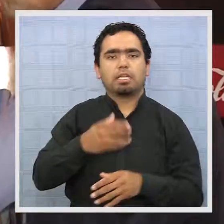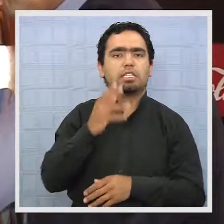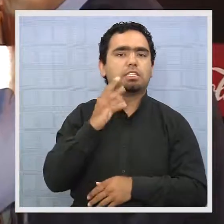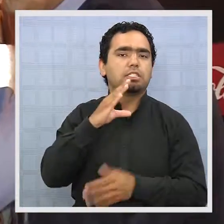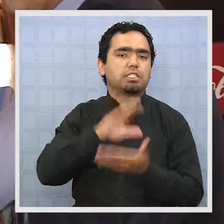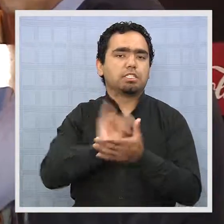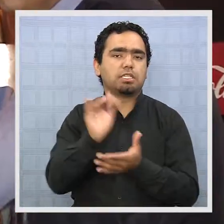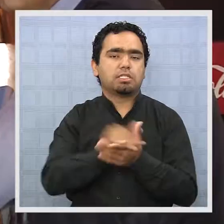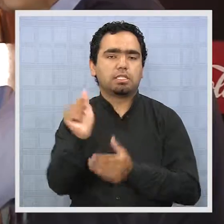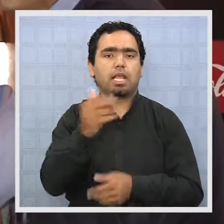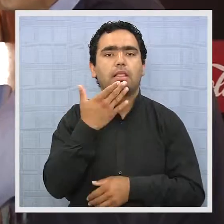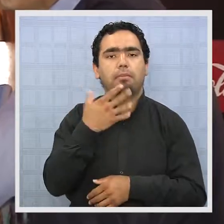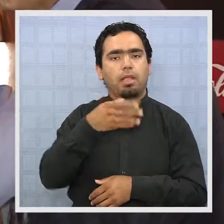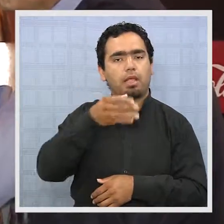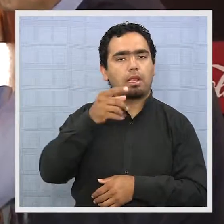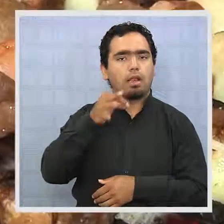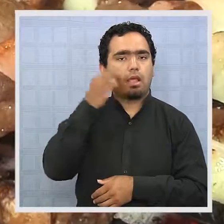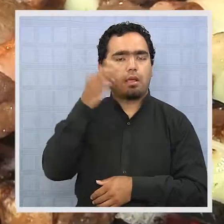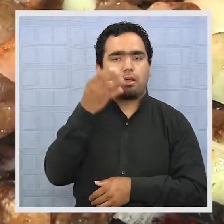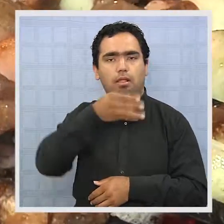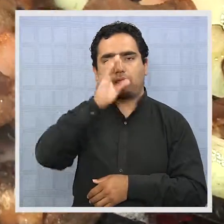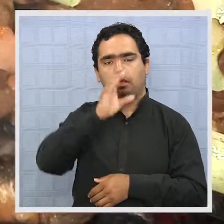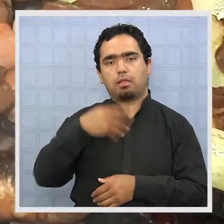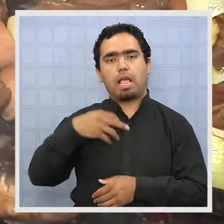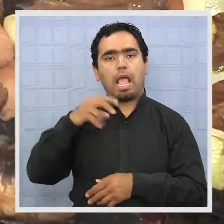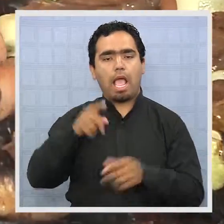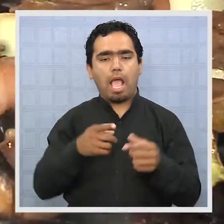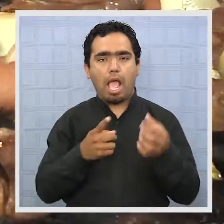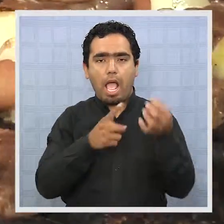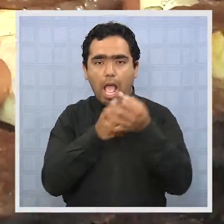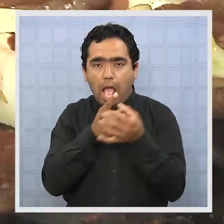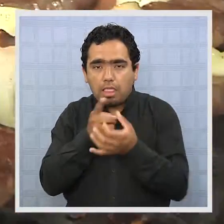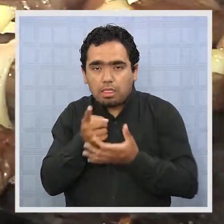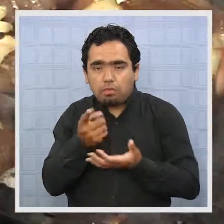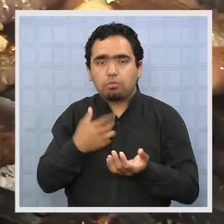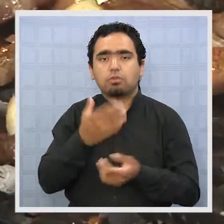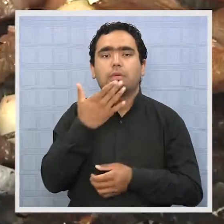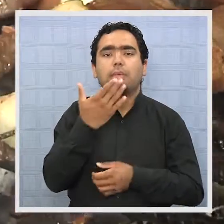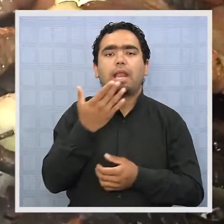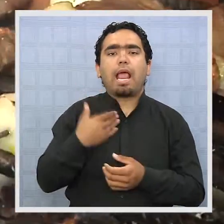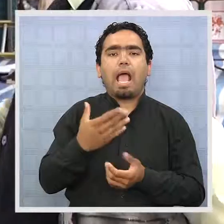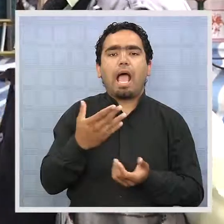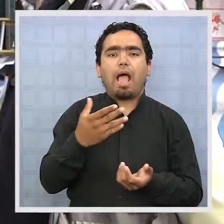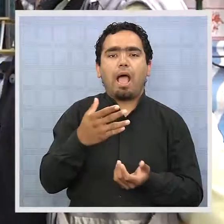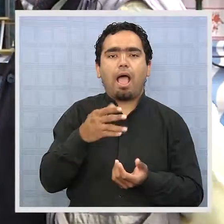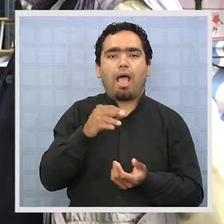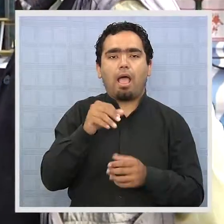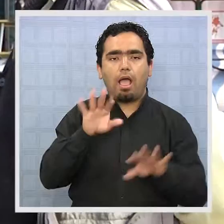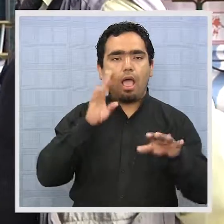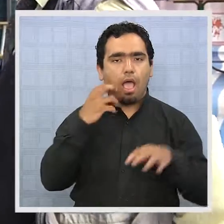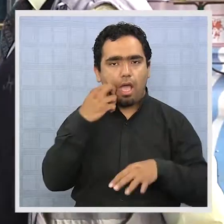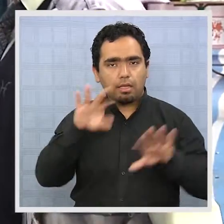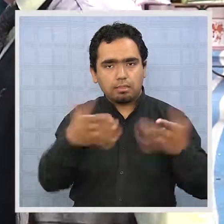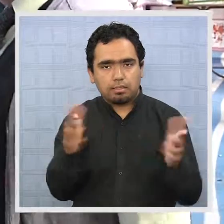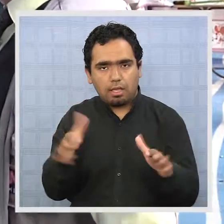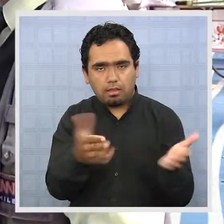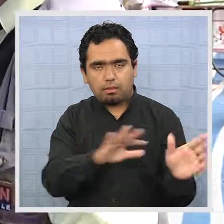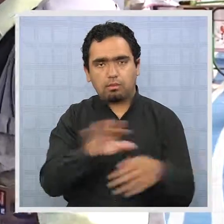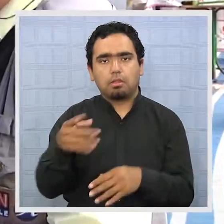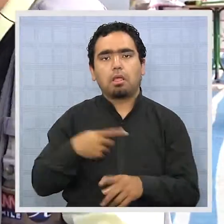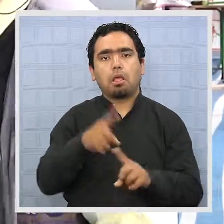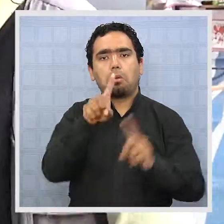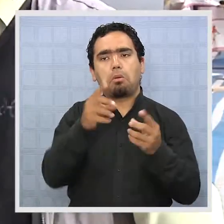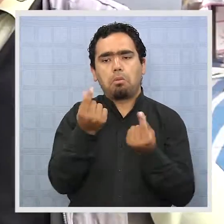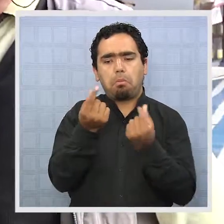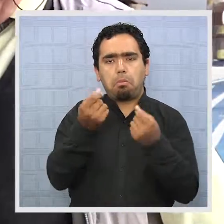cerveza, los anticuchos y los asados. Algunos con experiencia de 30 años en el rubro sostienen que no habría pérdidas.